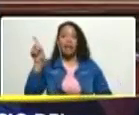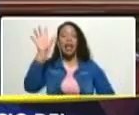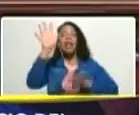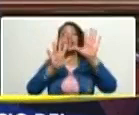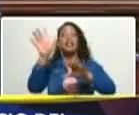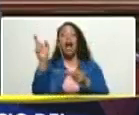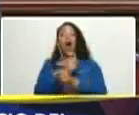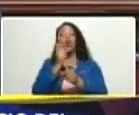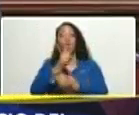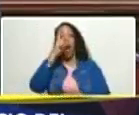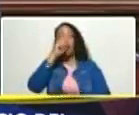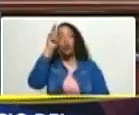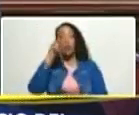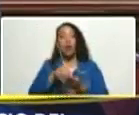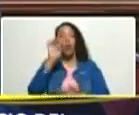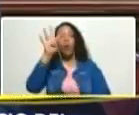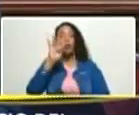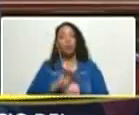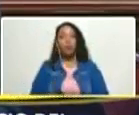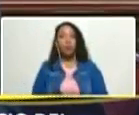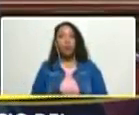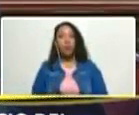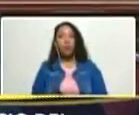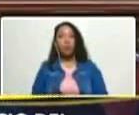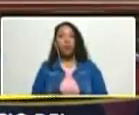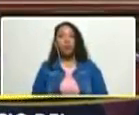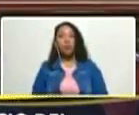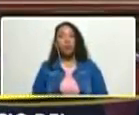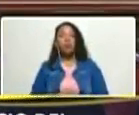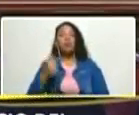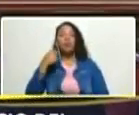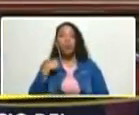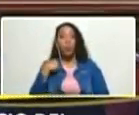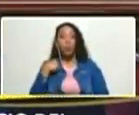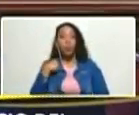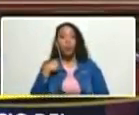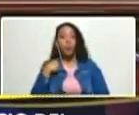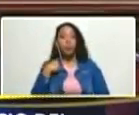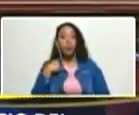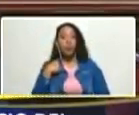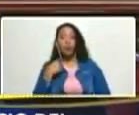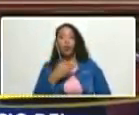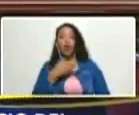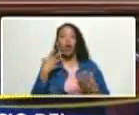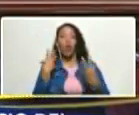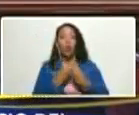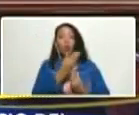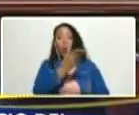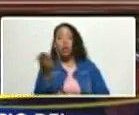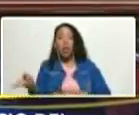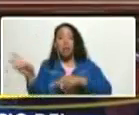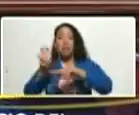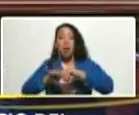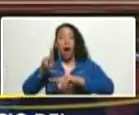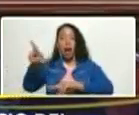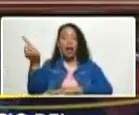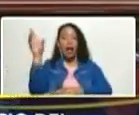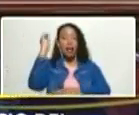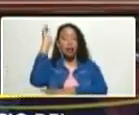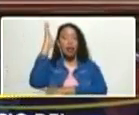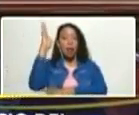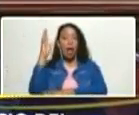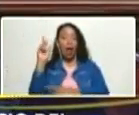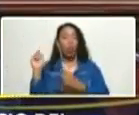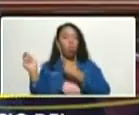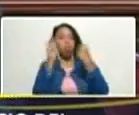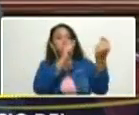de agosto del año 2004 yo estuve del lado de ustedes ahí en el candente debate